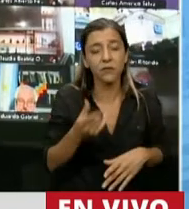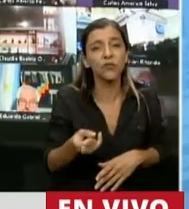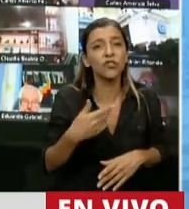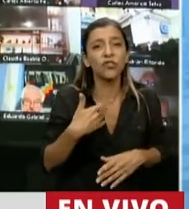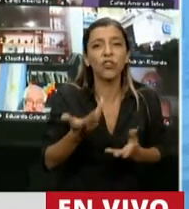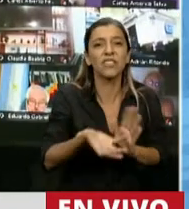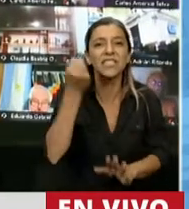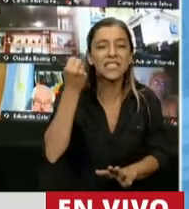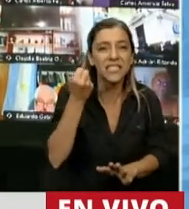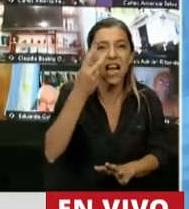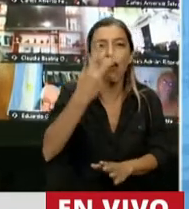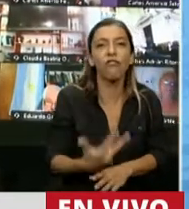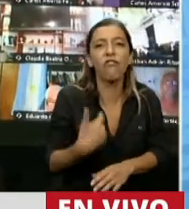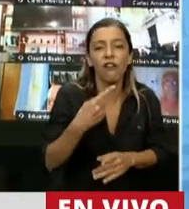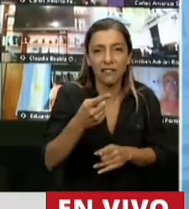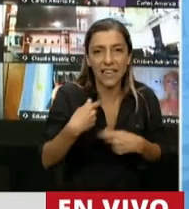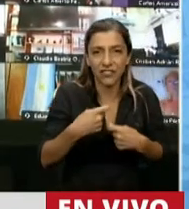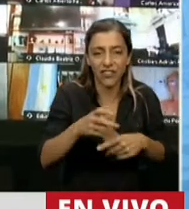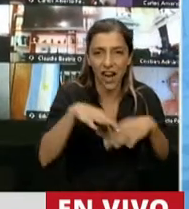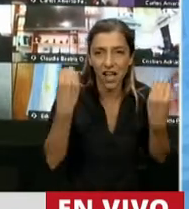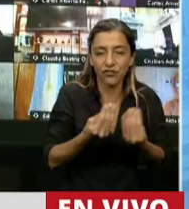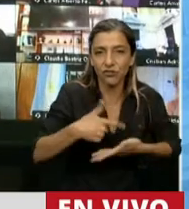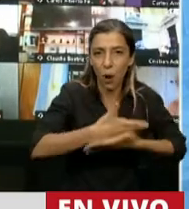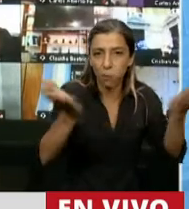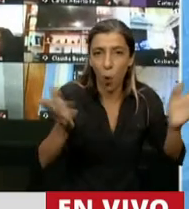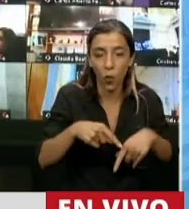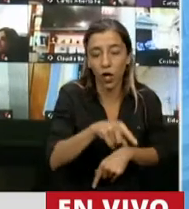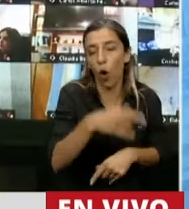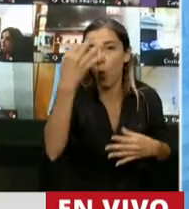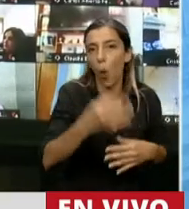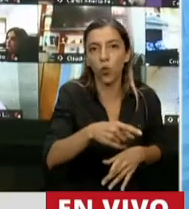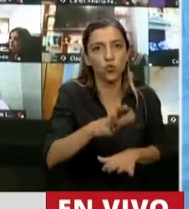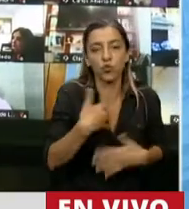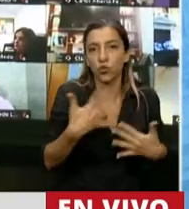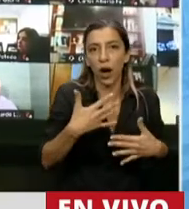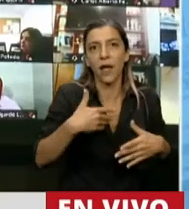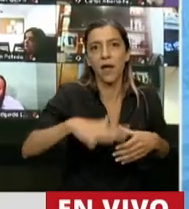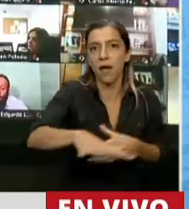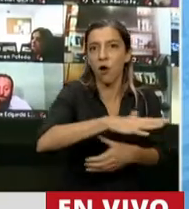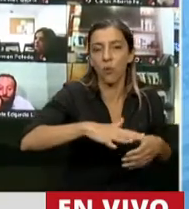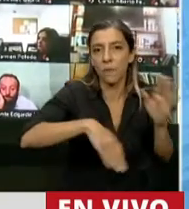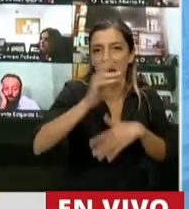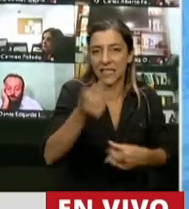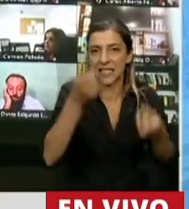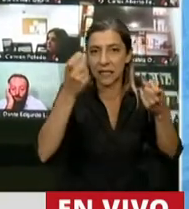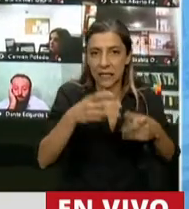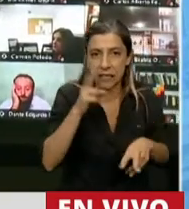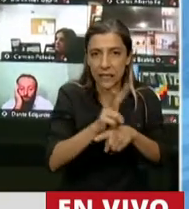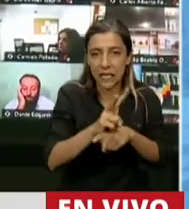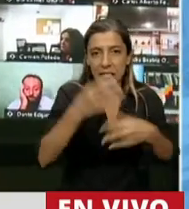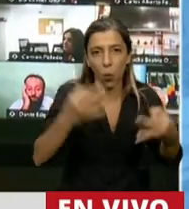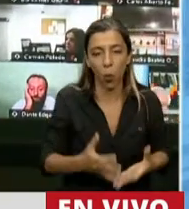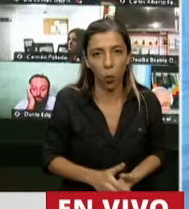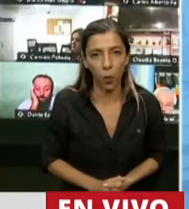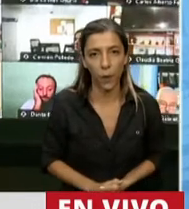tercios del costo de un servicio público tan crítico y tan sentido por la comunidad en este momento como es